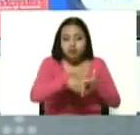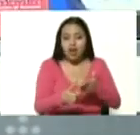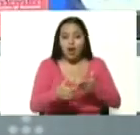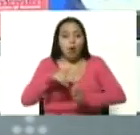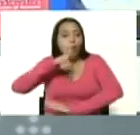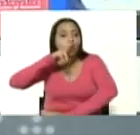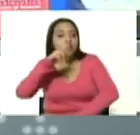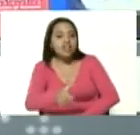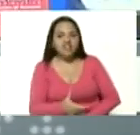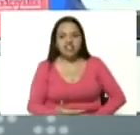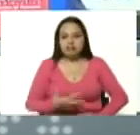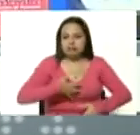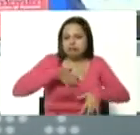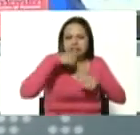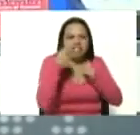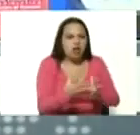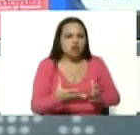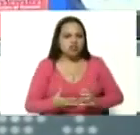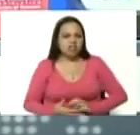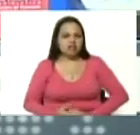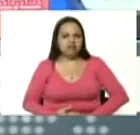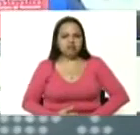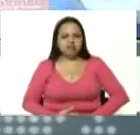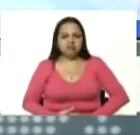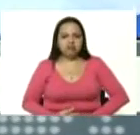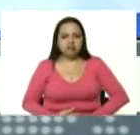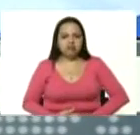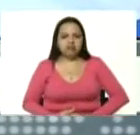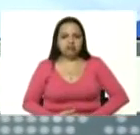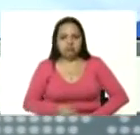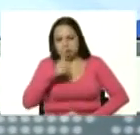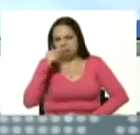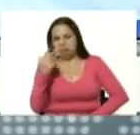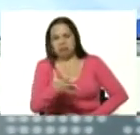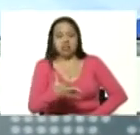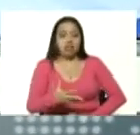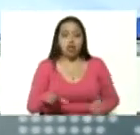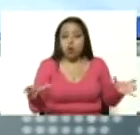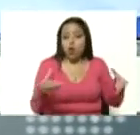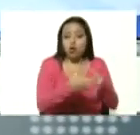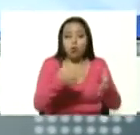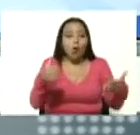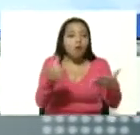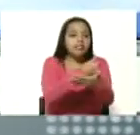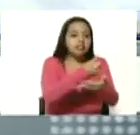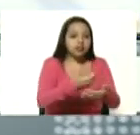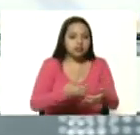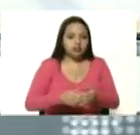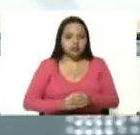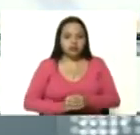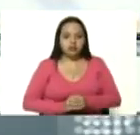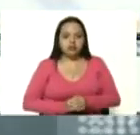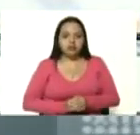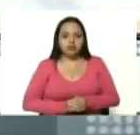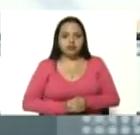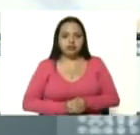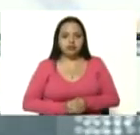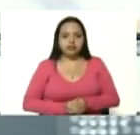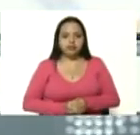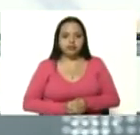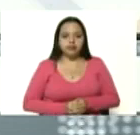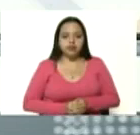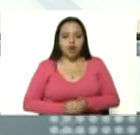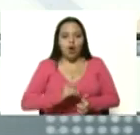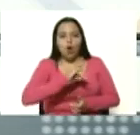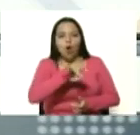asquerosa nauseabunda de esta derecha golpista José Vicente Rangel lo